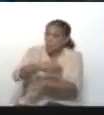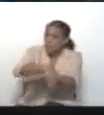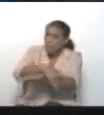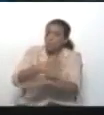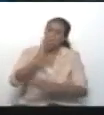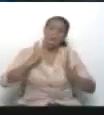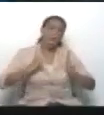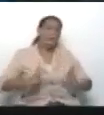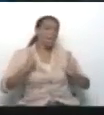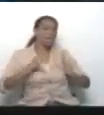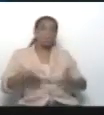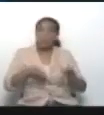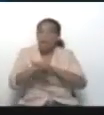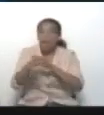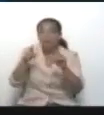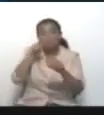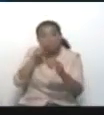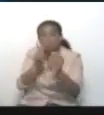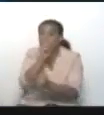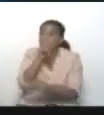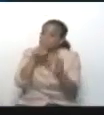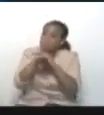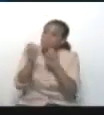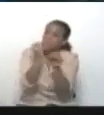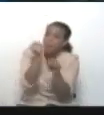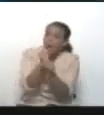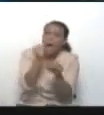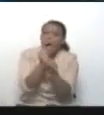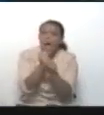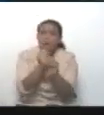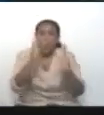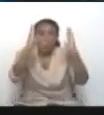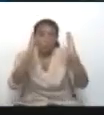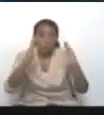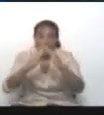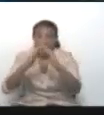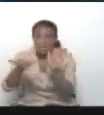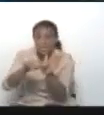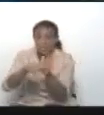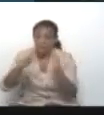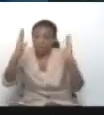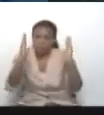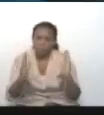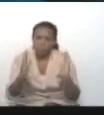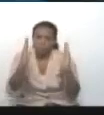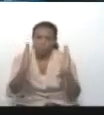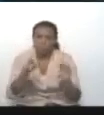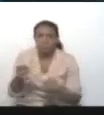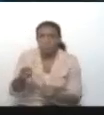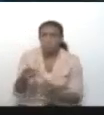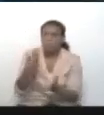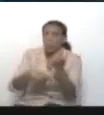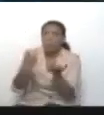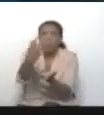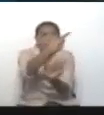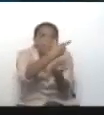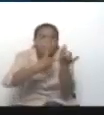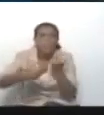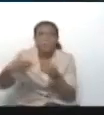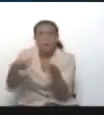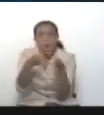¿creen que estoy descansando? No, no, yo estaba ahí reuniendo, trabajando, consiguiendo inversiones para Venezuela, etc.